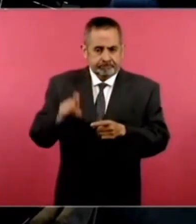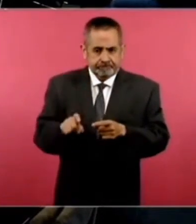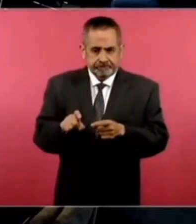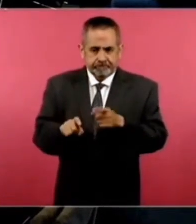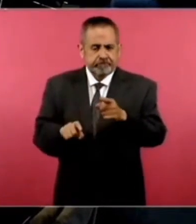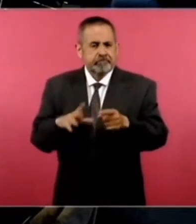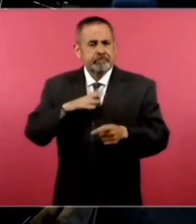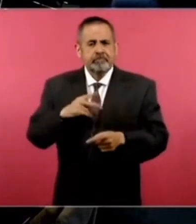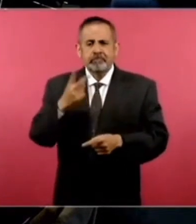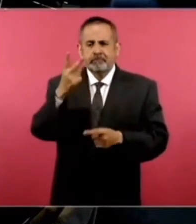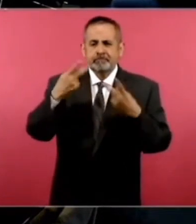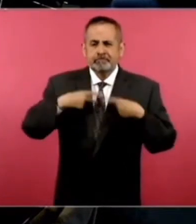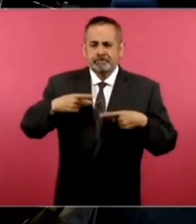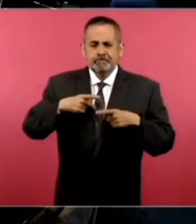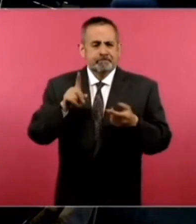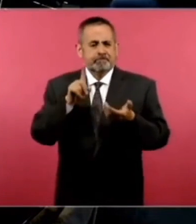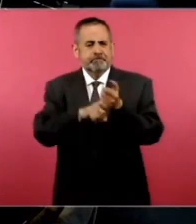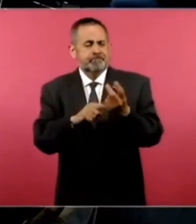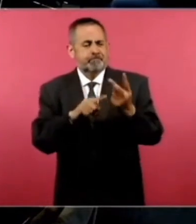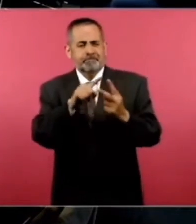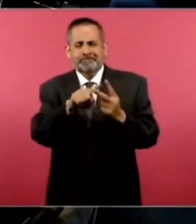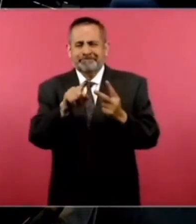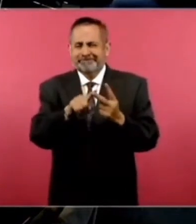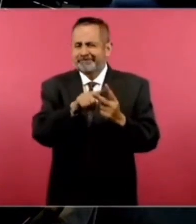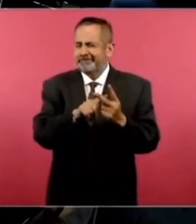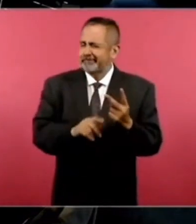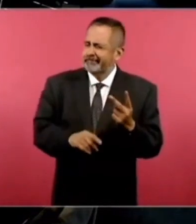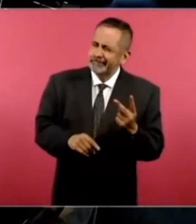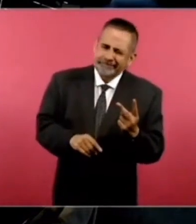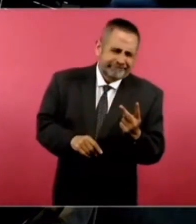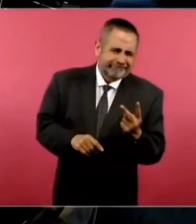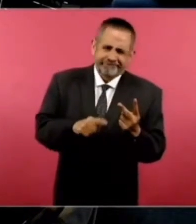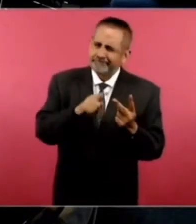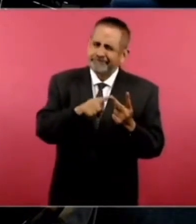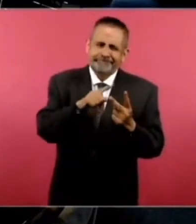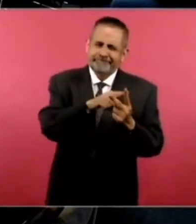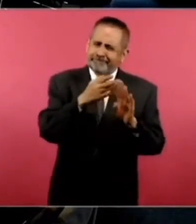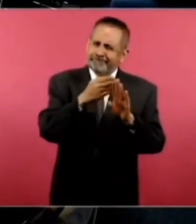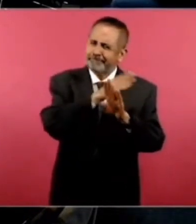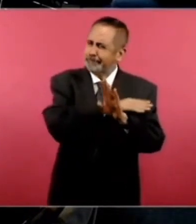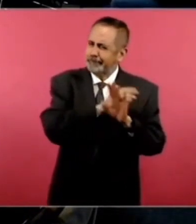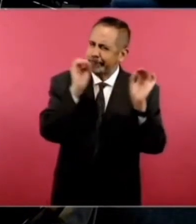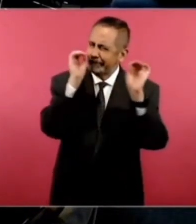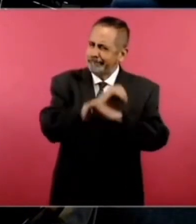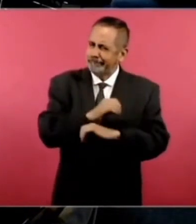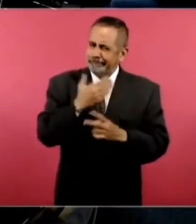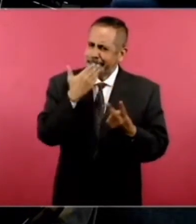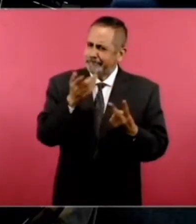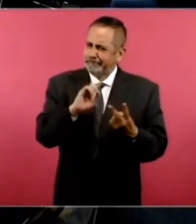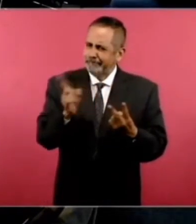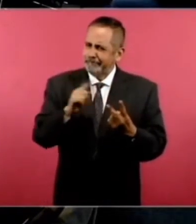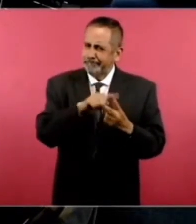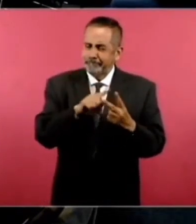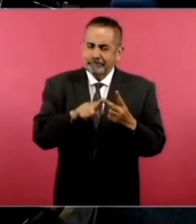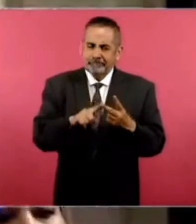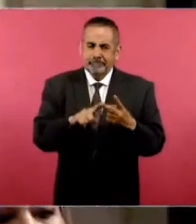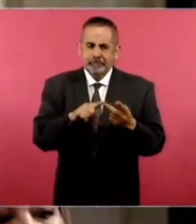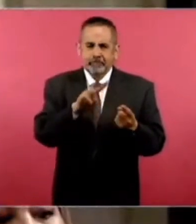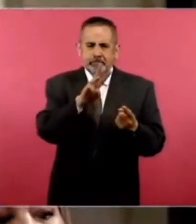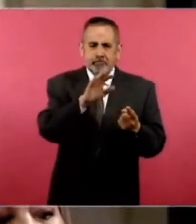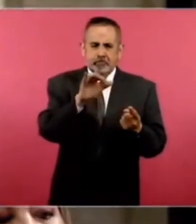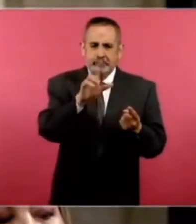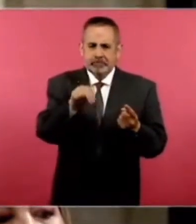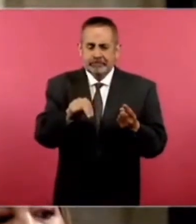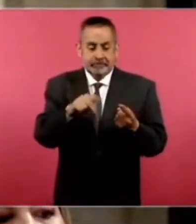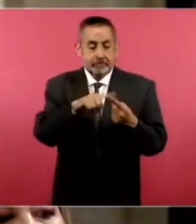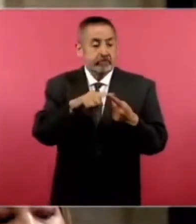dos personas que pues que tienen un oscuro pasado. Uno es William Shaw, que fue